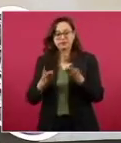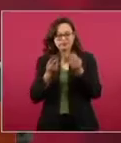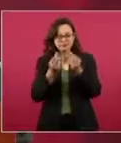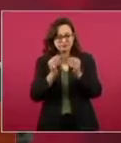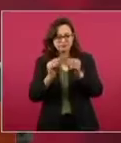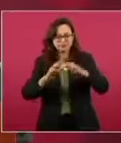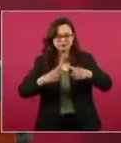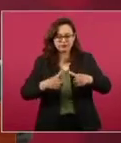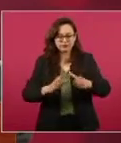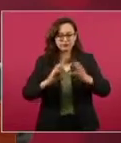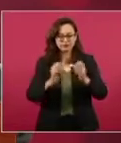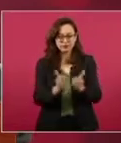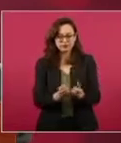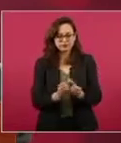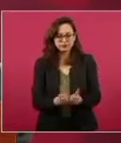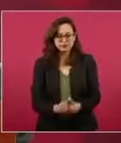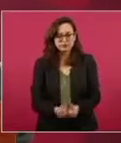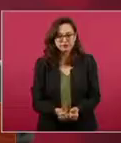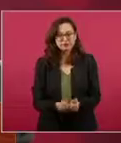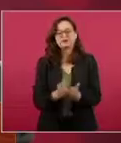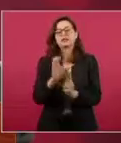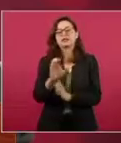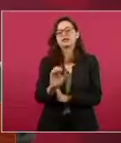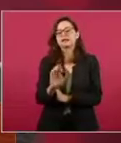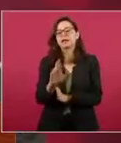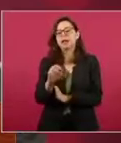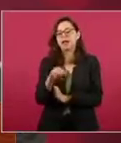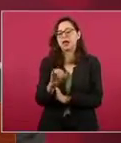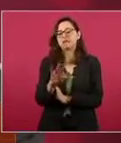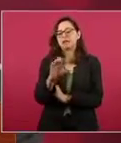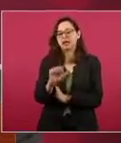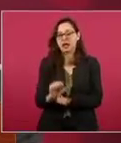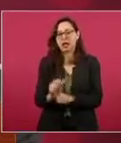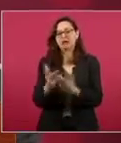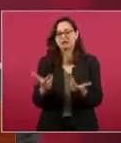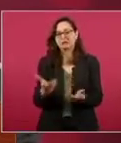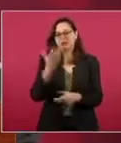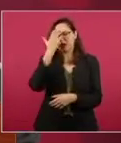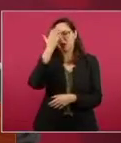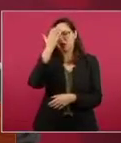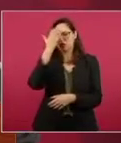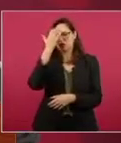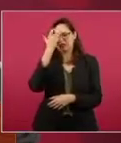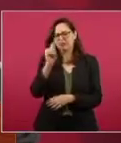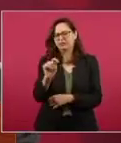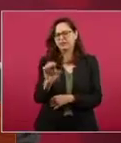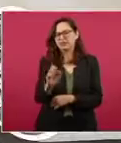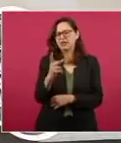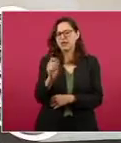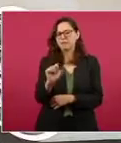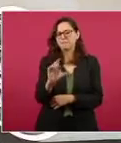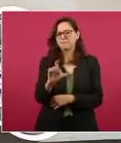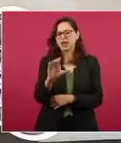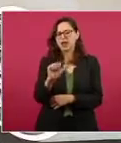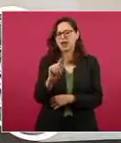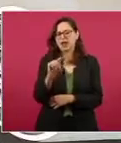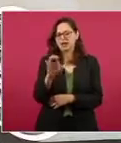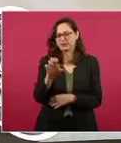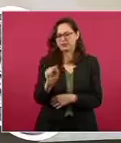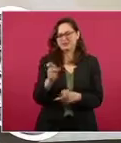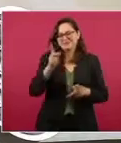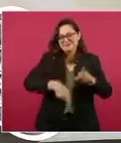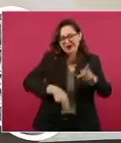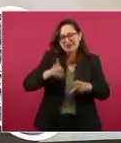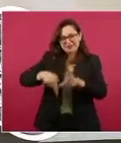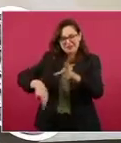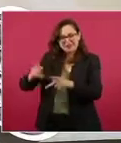decir, lo que popularmente se conoce como tepalcates asociados a piezas de cerámica, pero